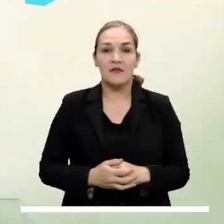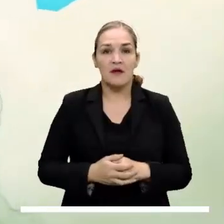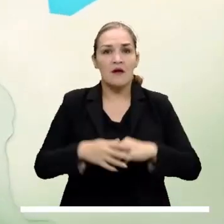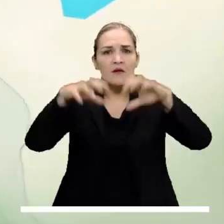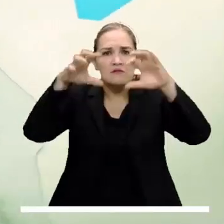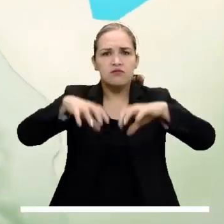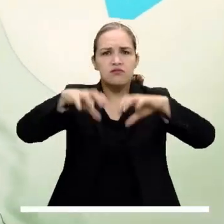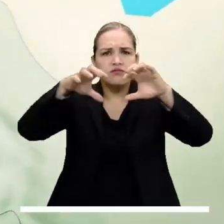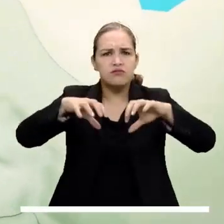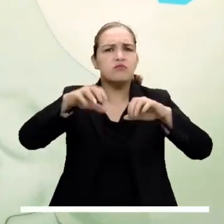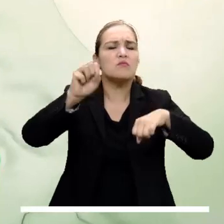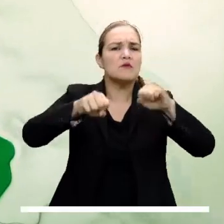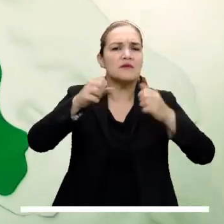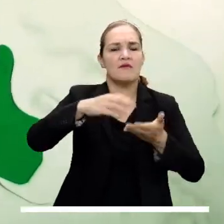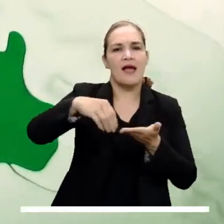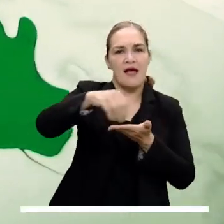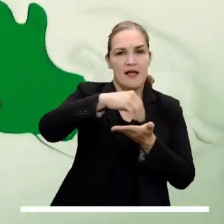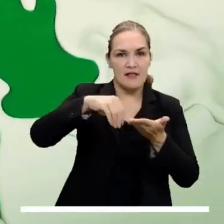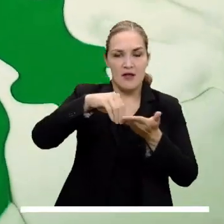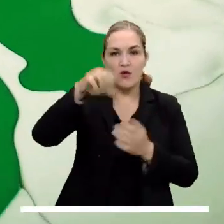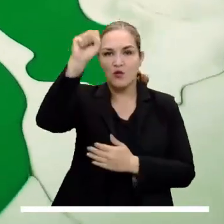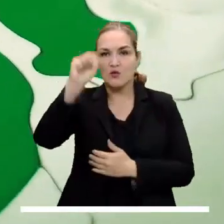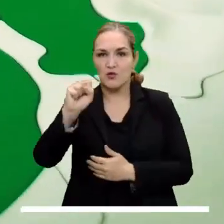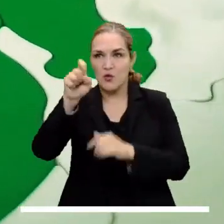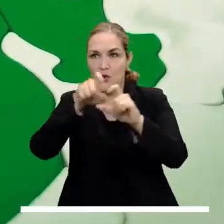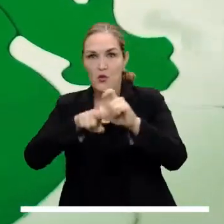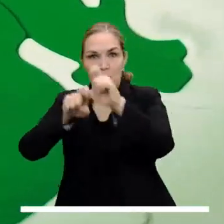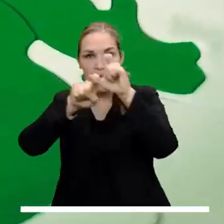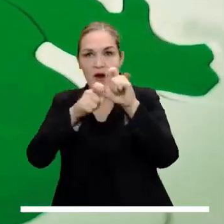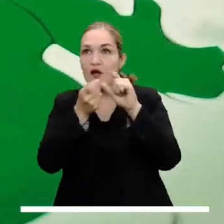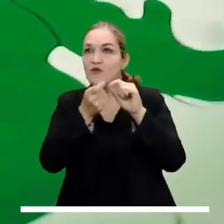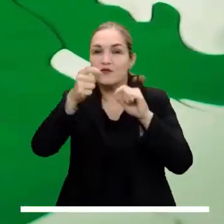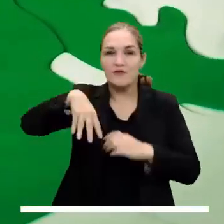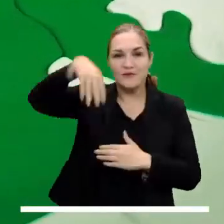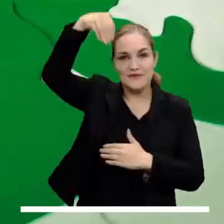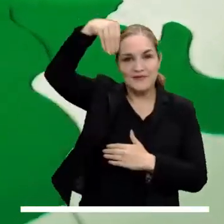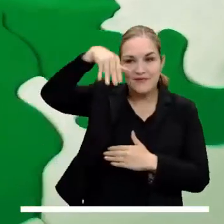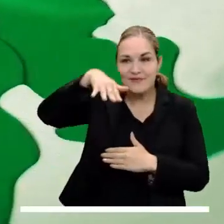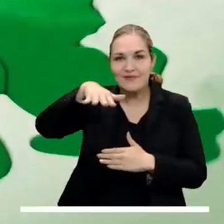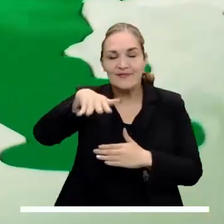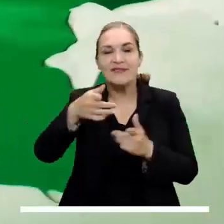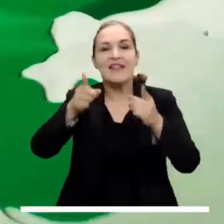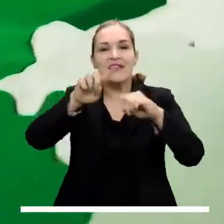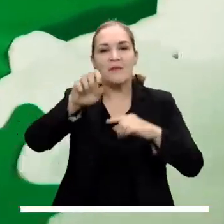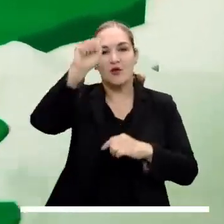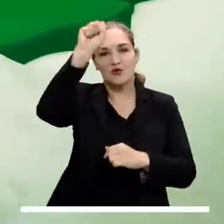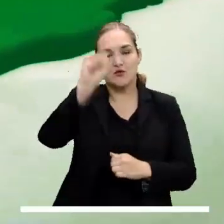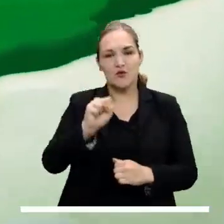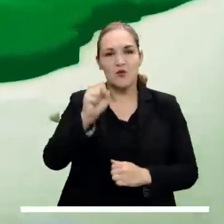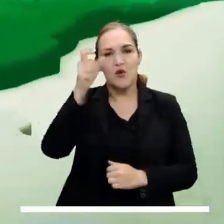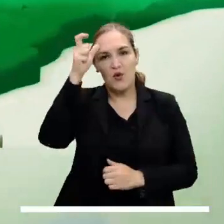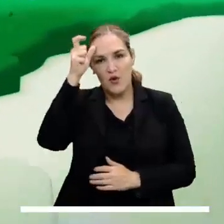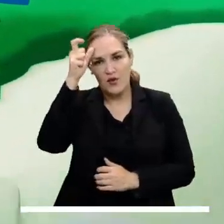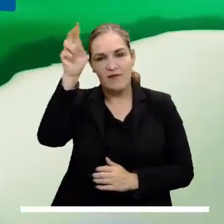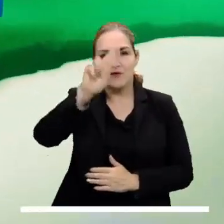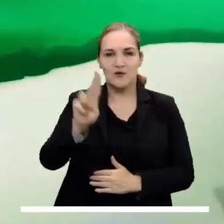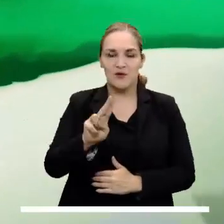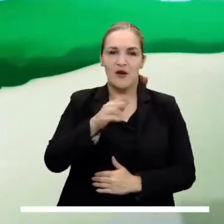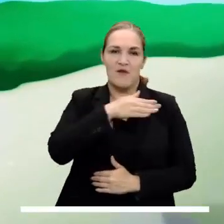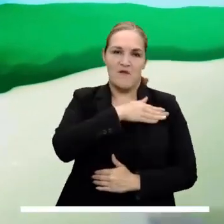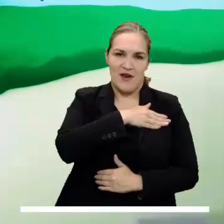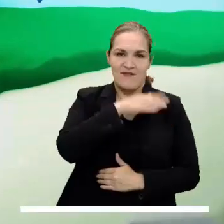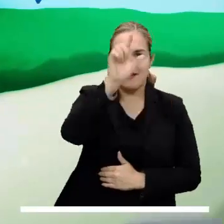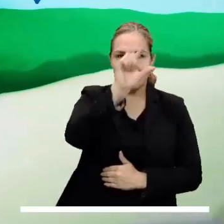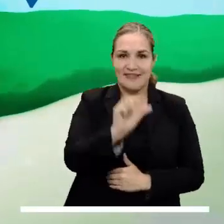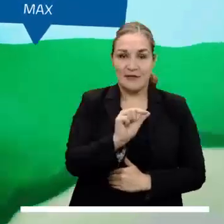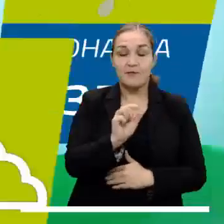Precipitaciones ocasionales en Atlántico, sur de La Guajira, inmediaciones de la Sierra Nevada y el sur de Córdoba, Sucre, Bolívar y